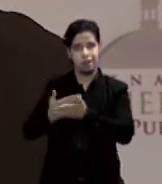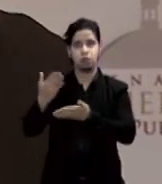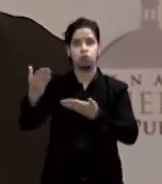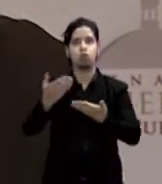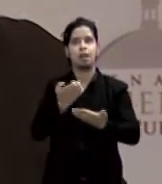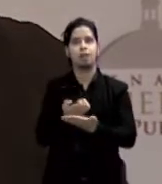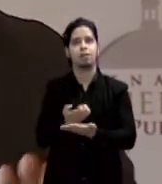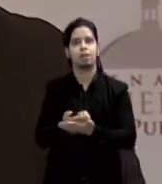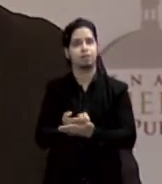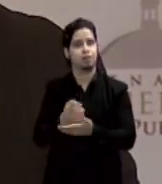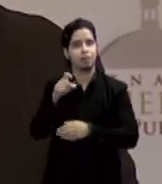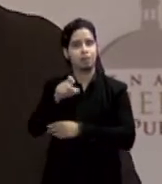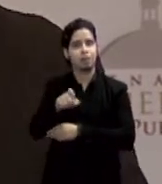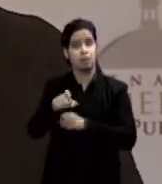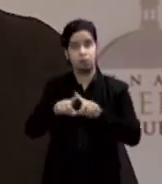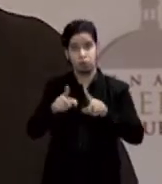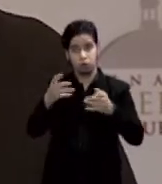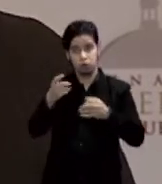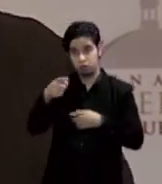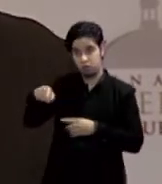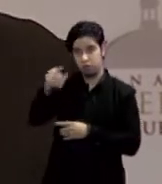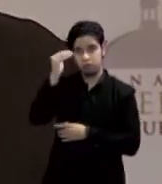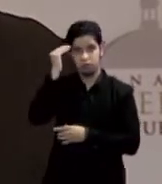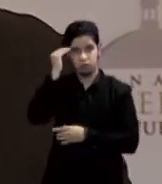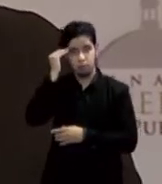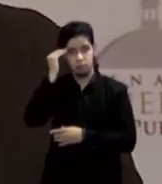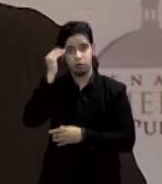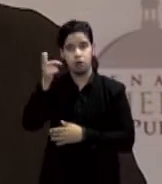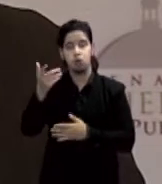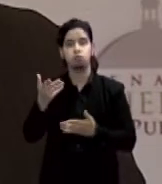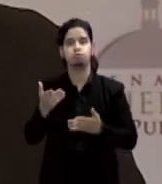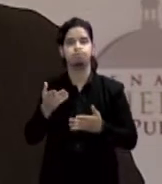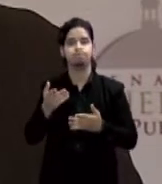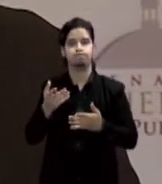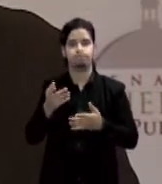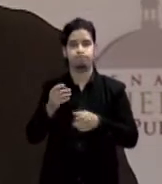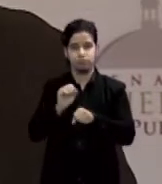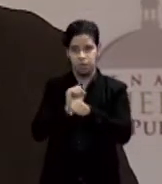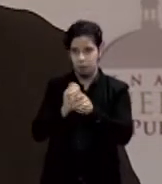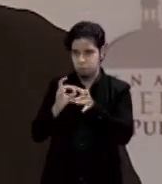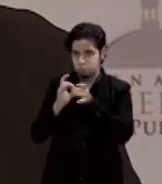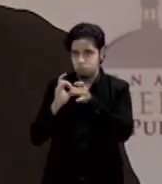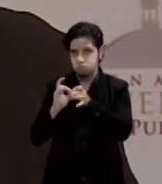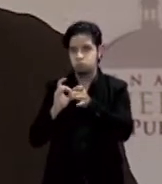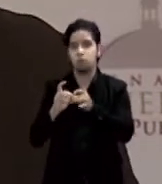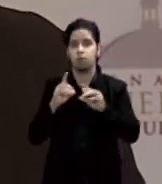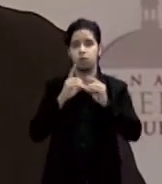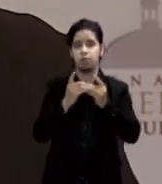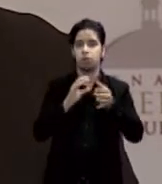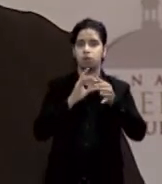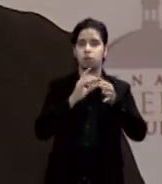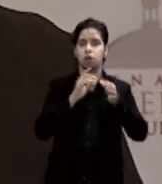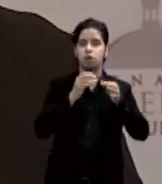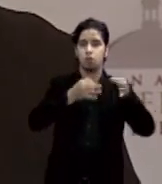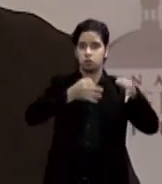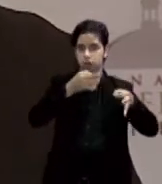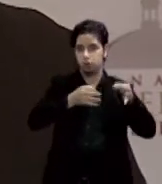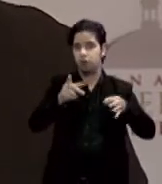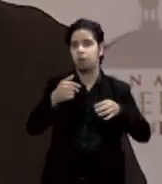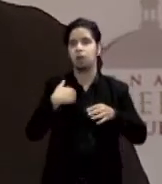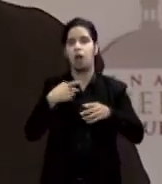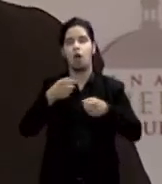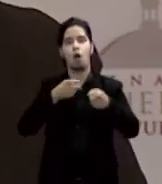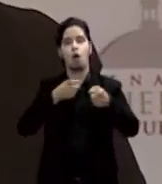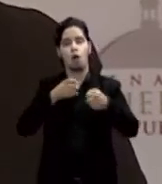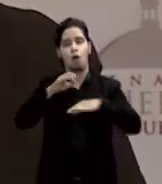los documentos necesarios pero quiero que sepan que hay una colaboración estrecha entre el departamento de justicia la oficina de la contralora de puerto rico la oficina